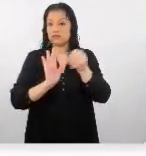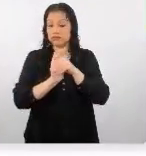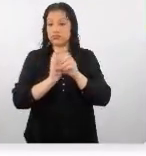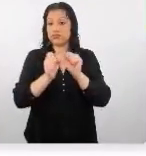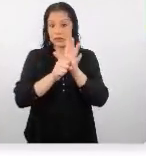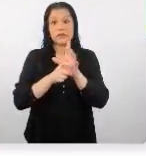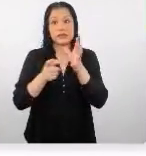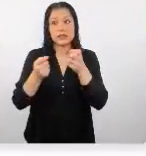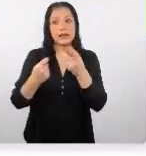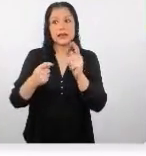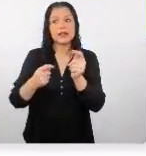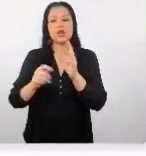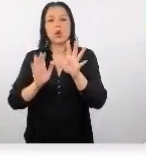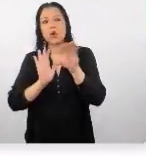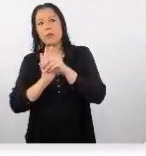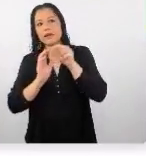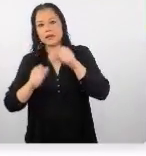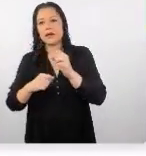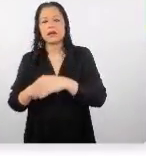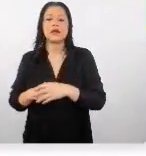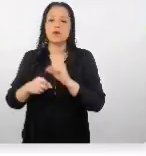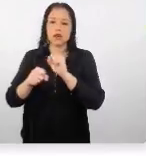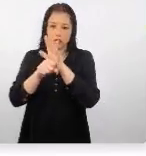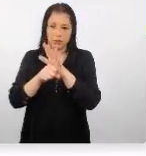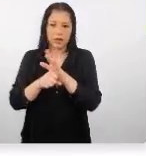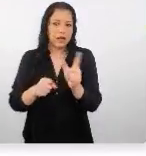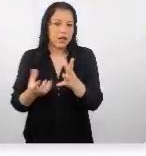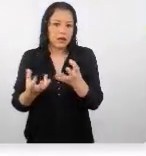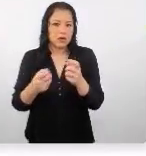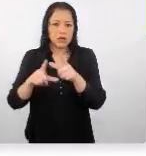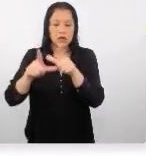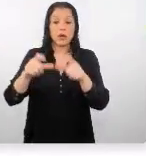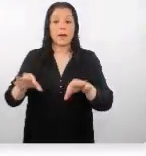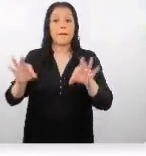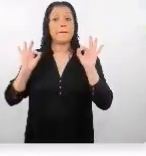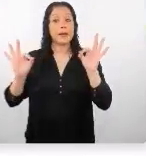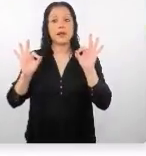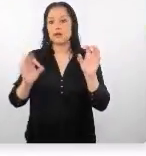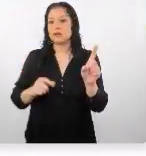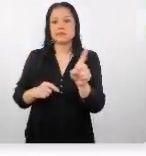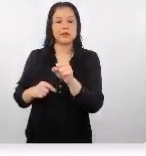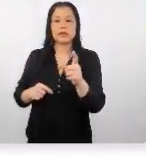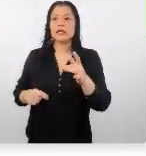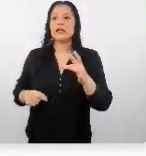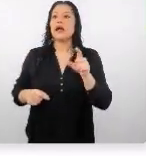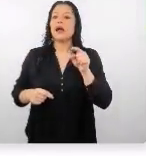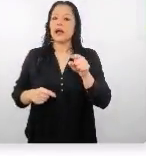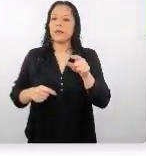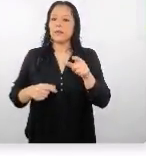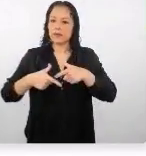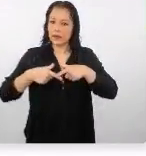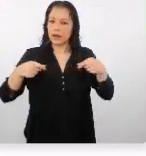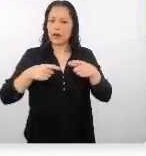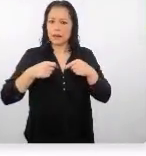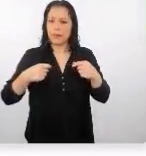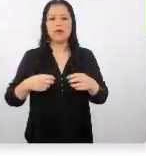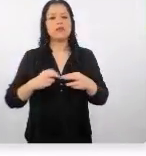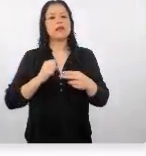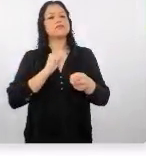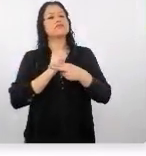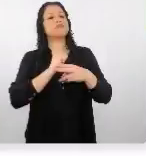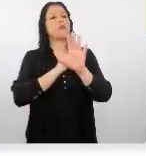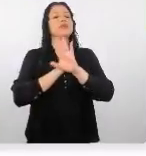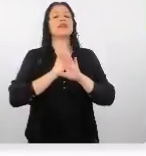evitar eso y obviamente no van a querer lugares peligrosos la sensación de seguridad en Japón es muy buena